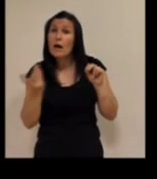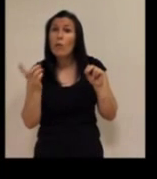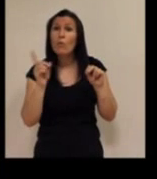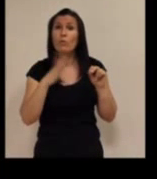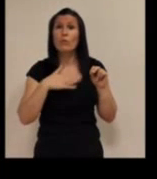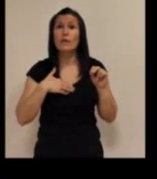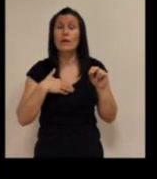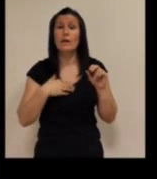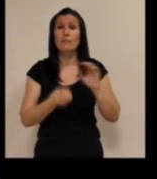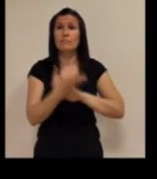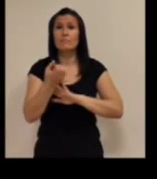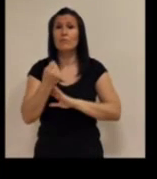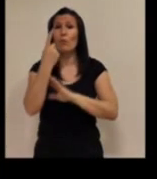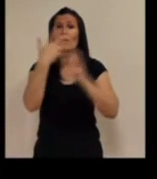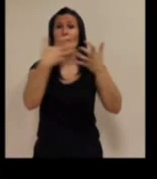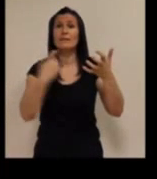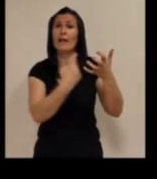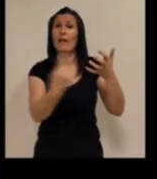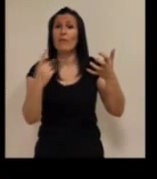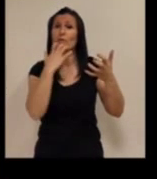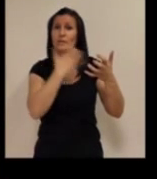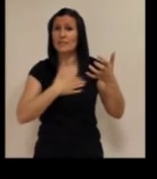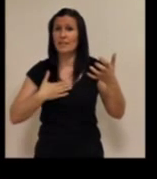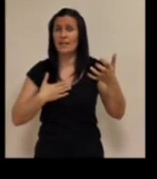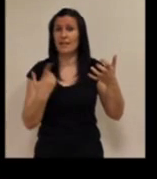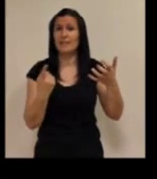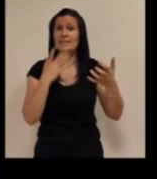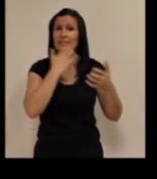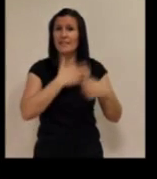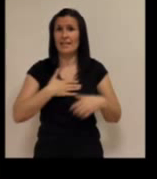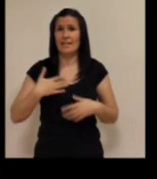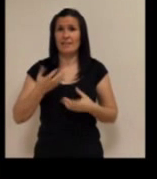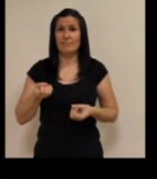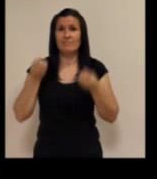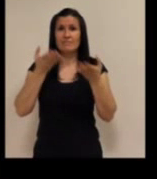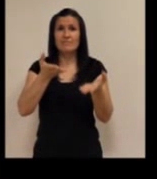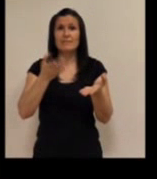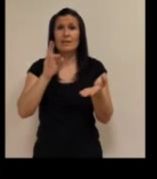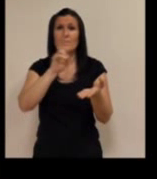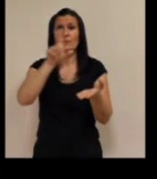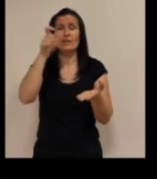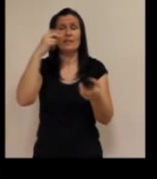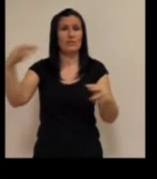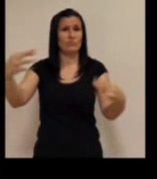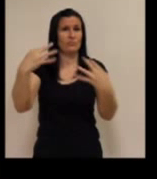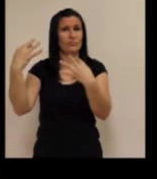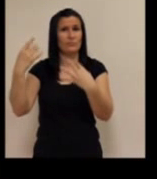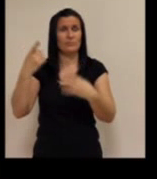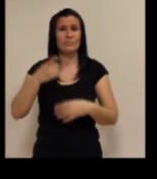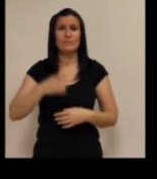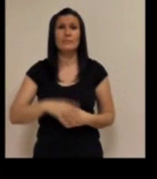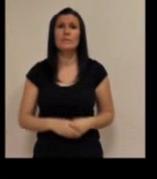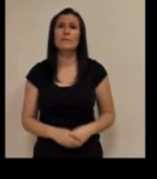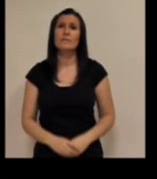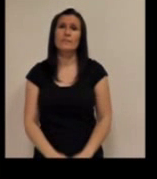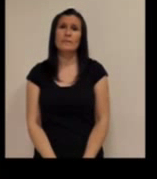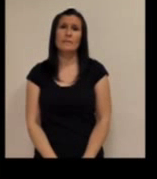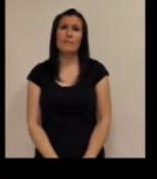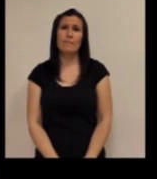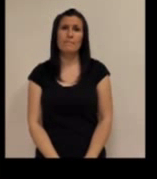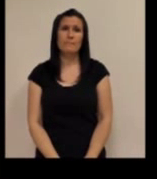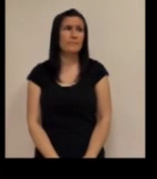finalizar si alguno abrir la ronda con una frase de cada uno de vosotros si queréis que se quede en nuestras las personas que nos están viendo